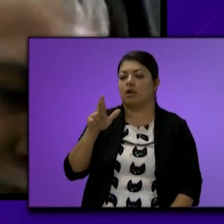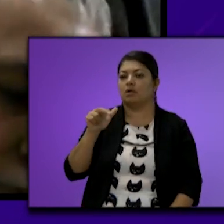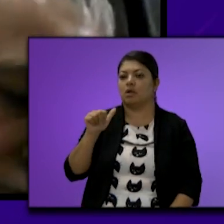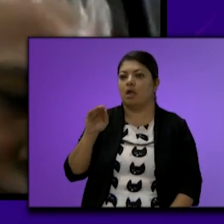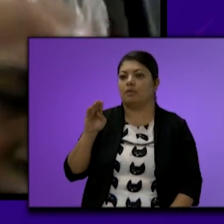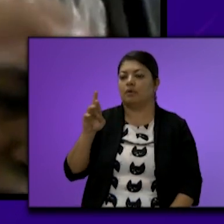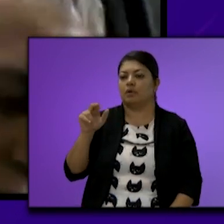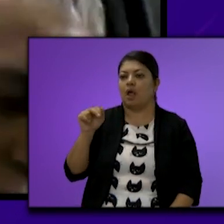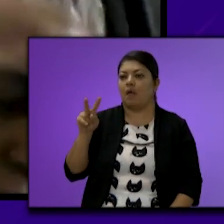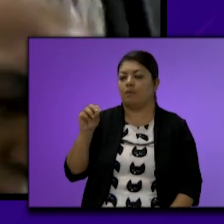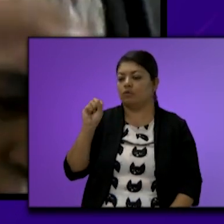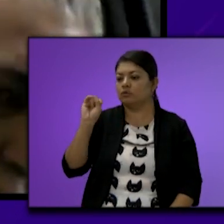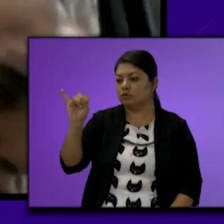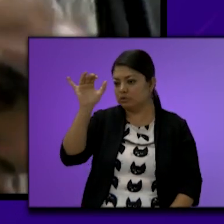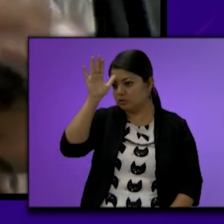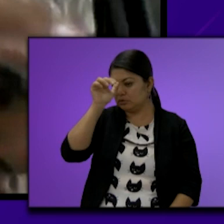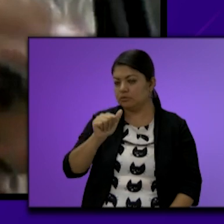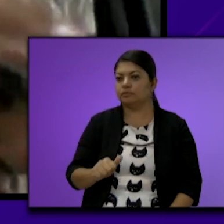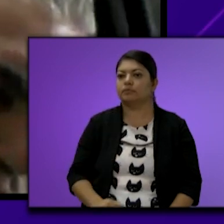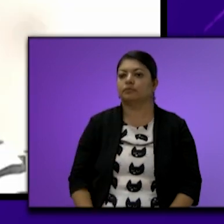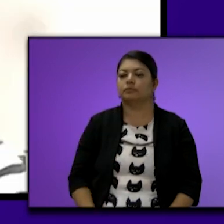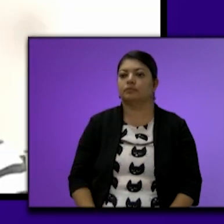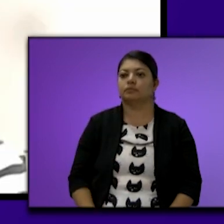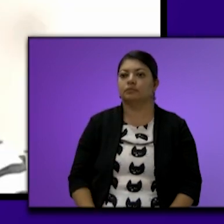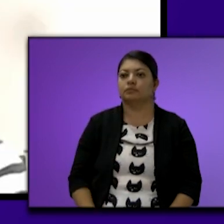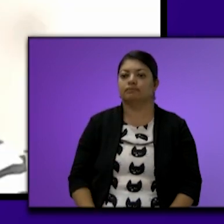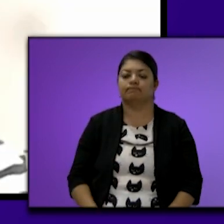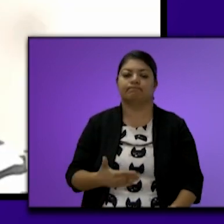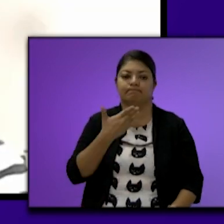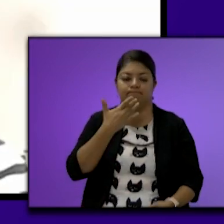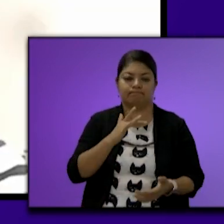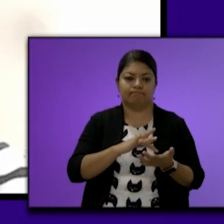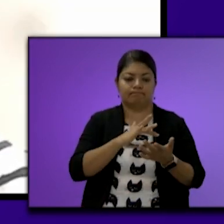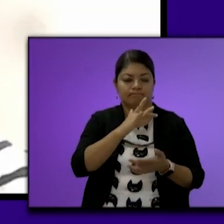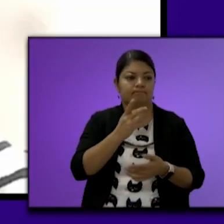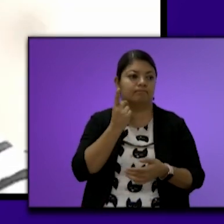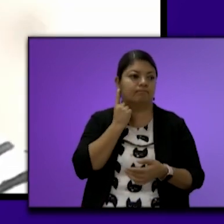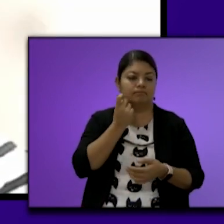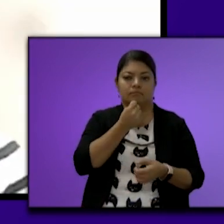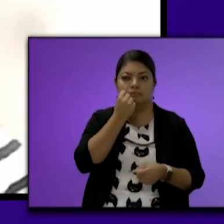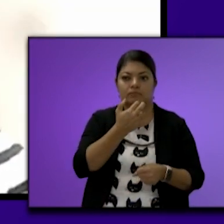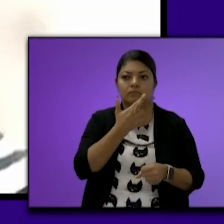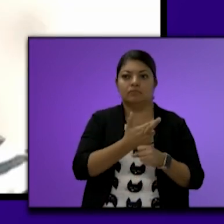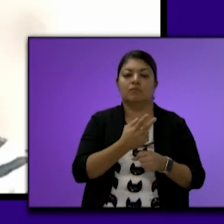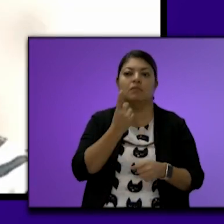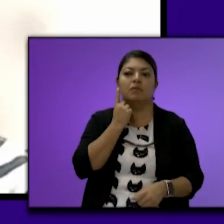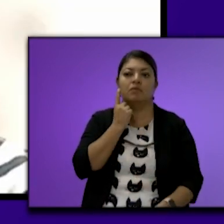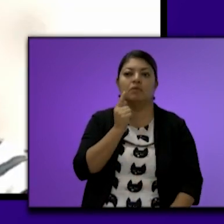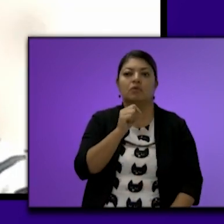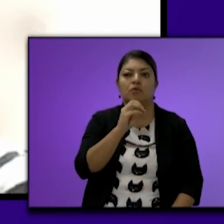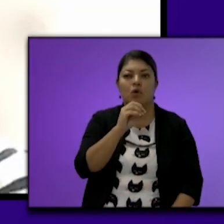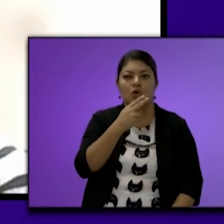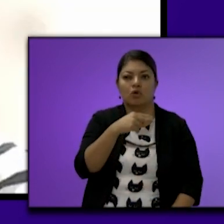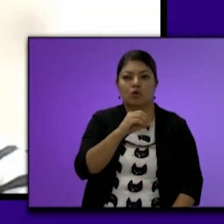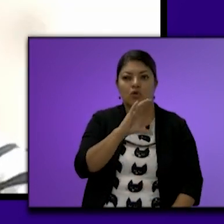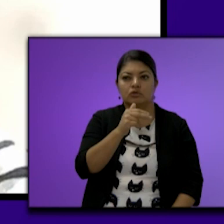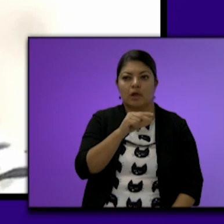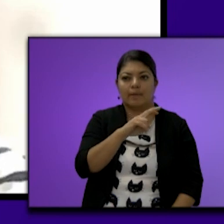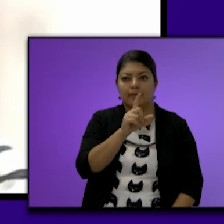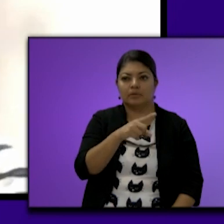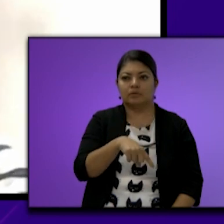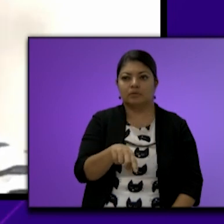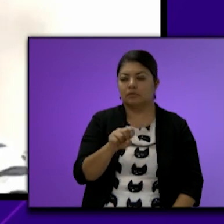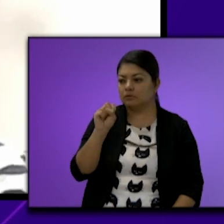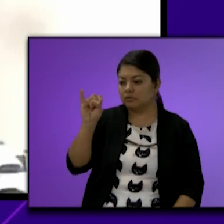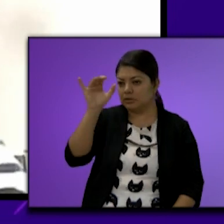Camacho A favor Bien Muchas gracias Diputada secretaria Diputado Toño Chávez A favor Tu voto